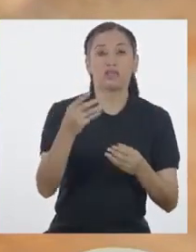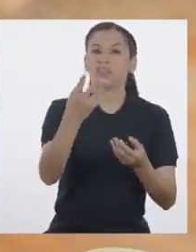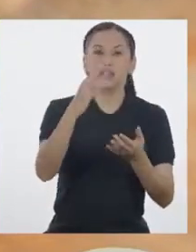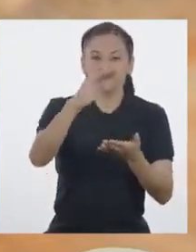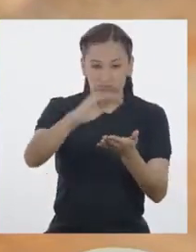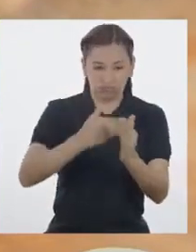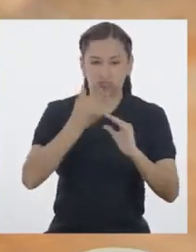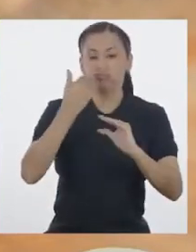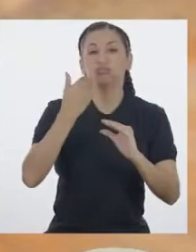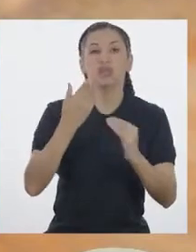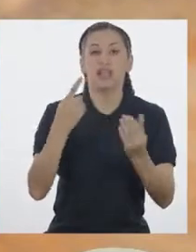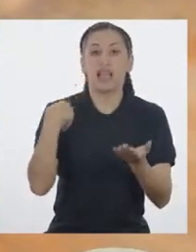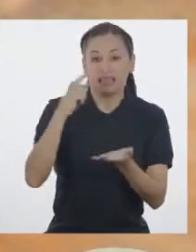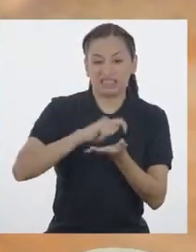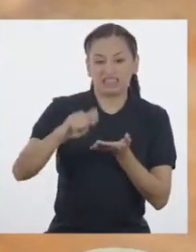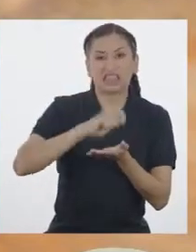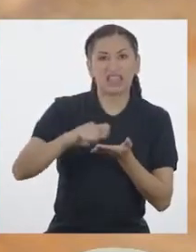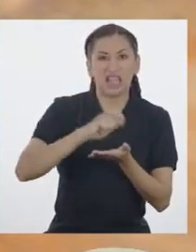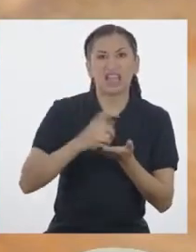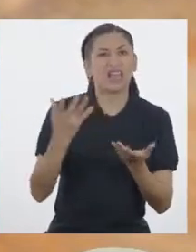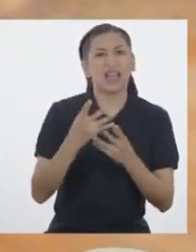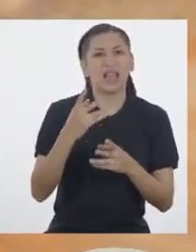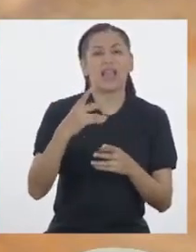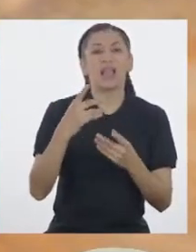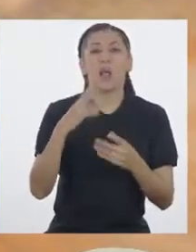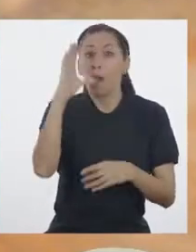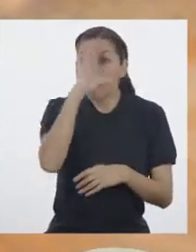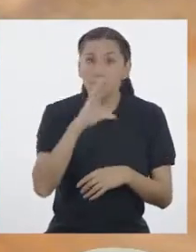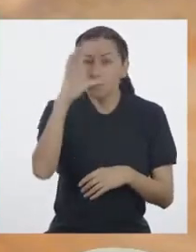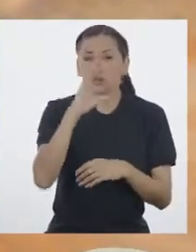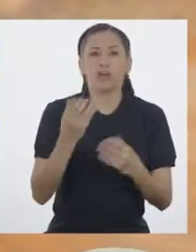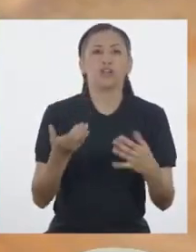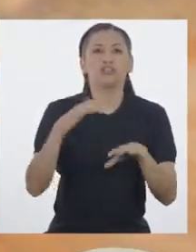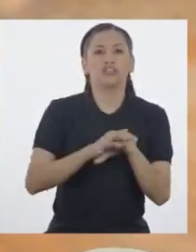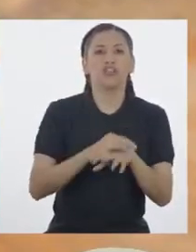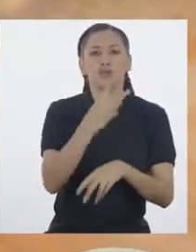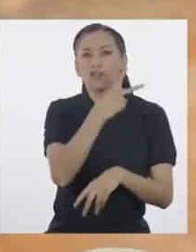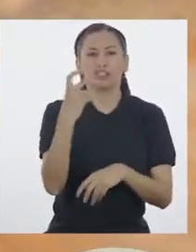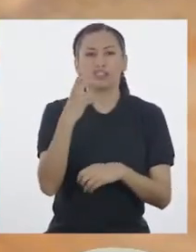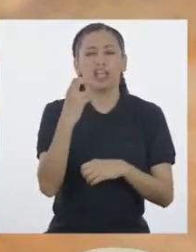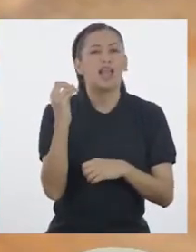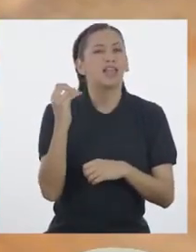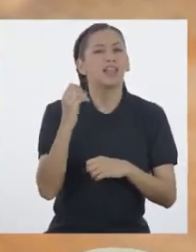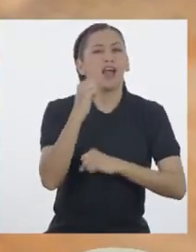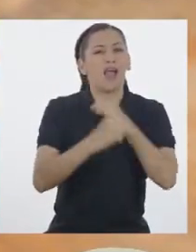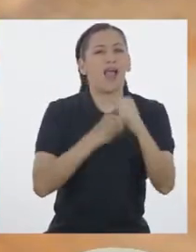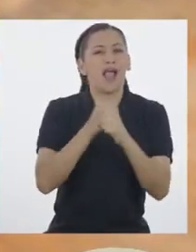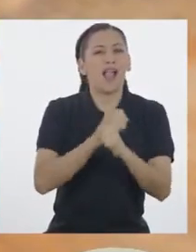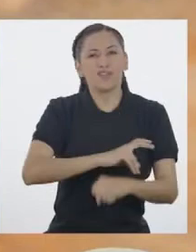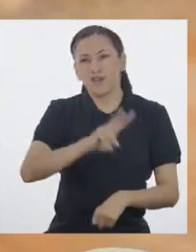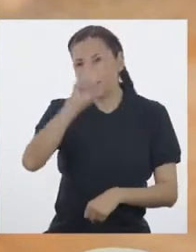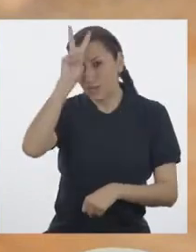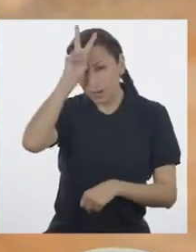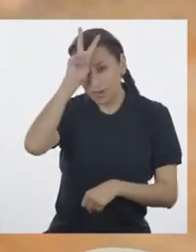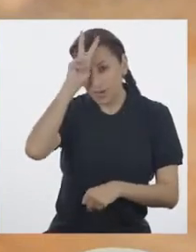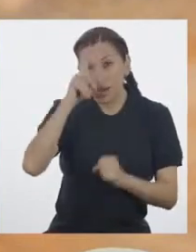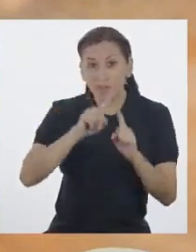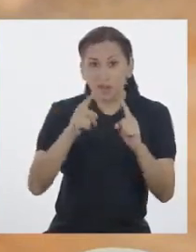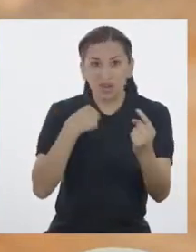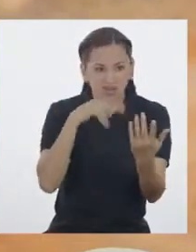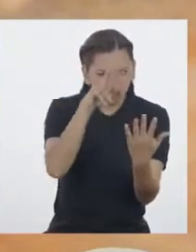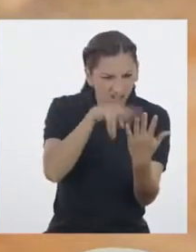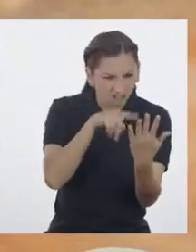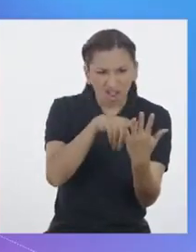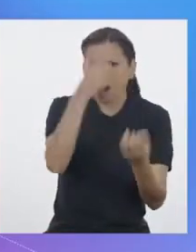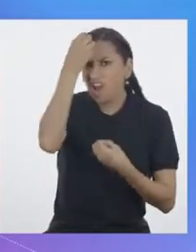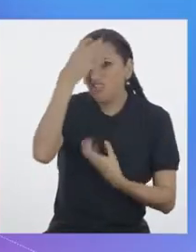como tarea de personal social Buscar sobre el Bicentenario del Perú Y encontré información que no era